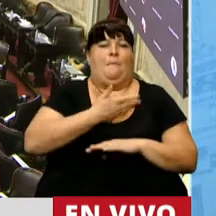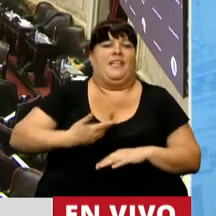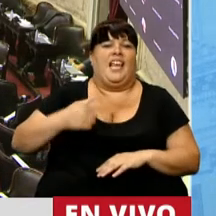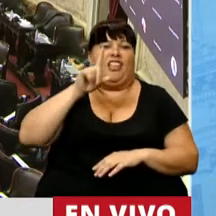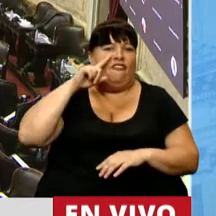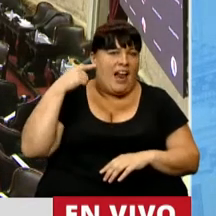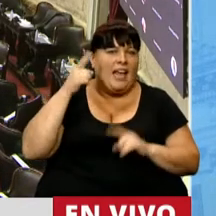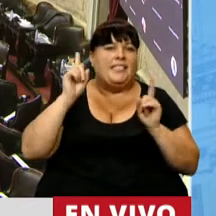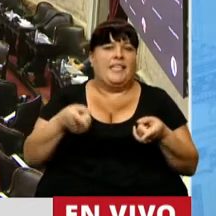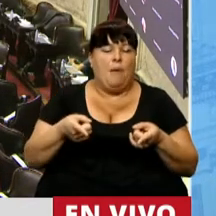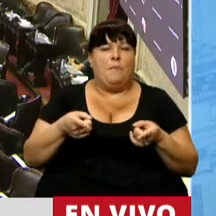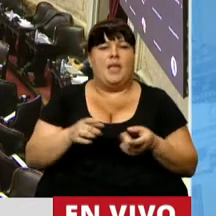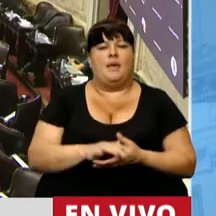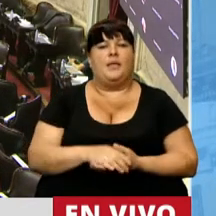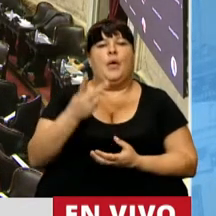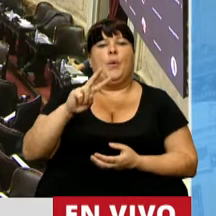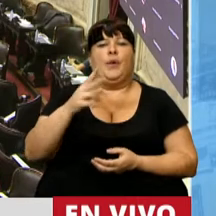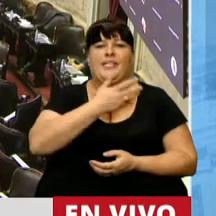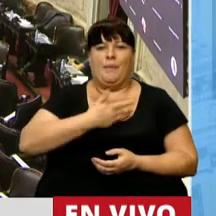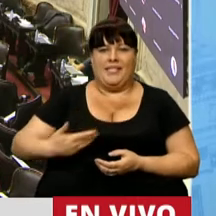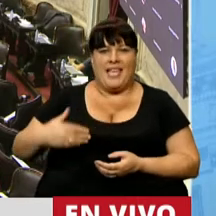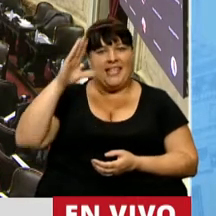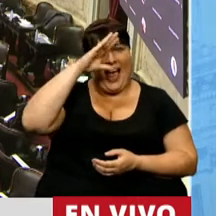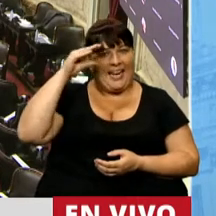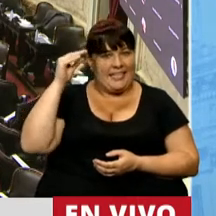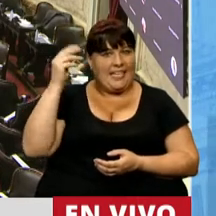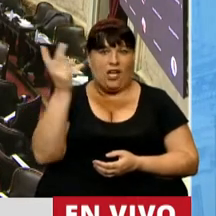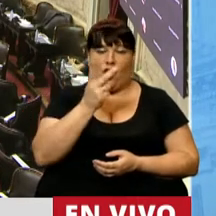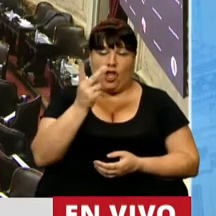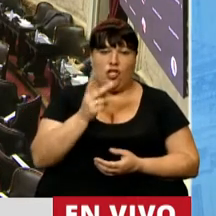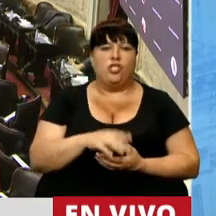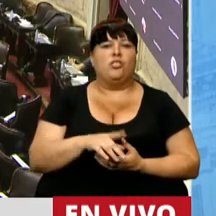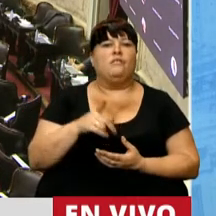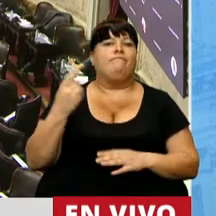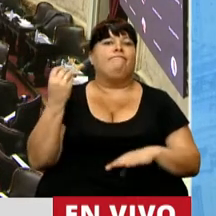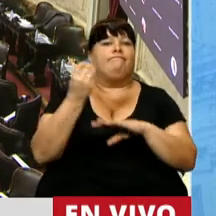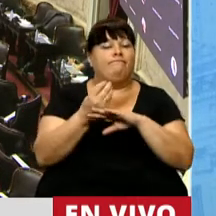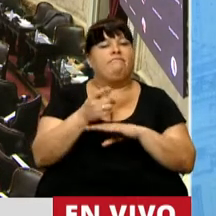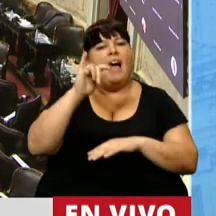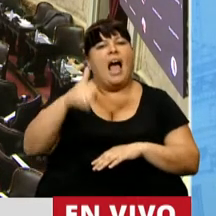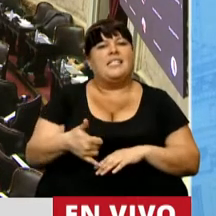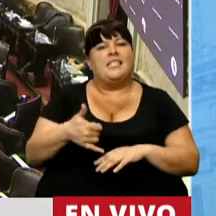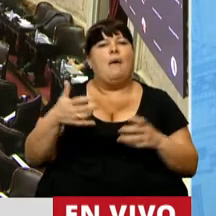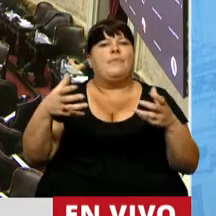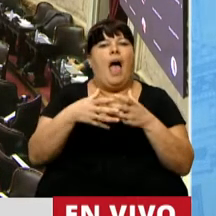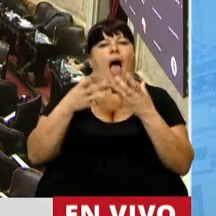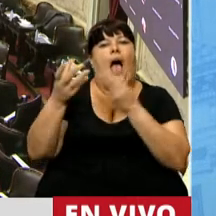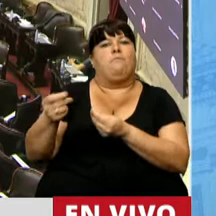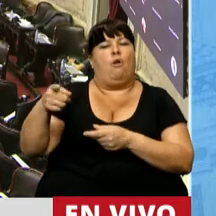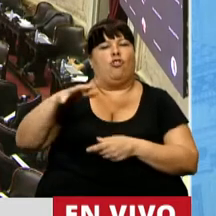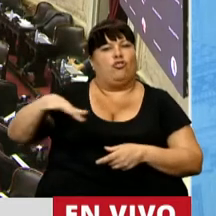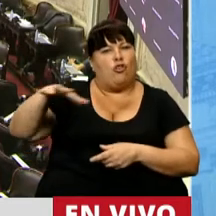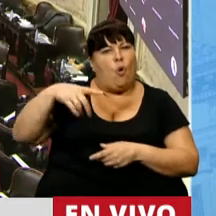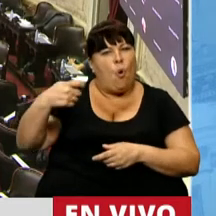Fernández y nuestra Vicepresidenta Cristina Fernández asumieron con este sector de la